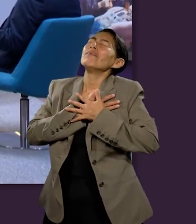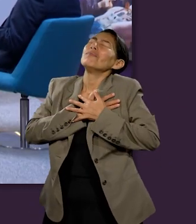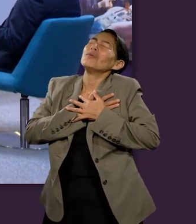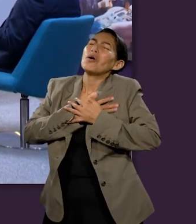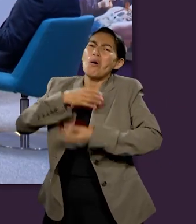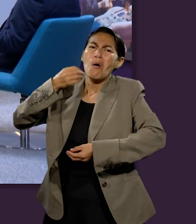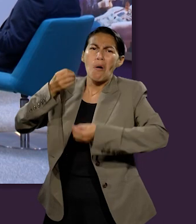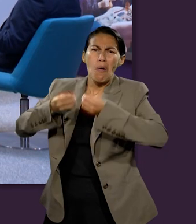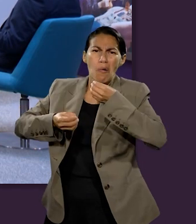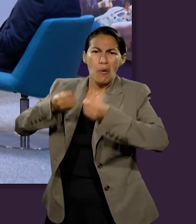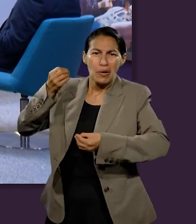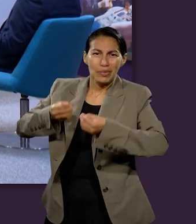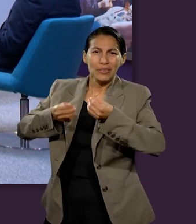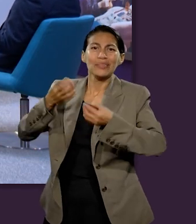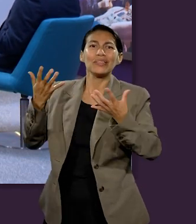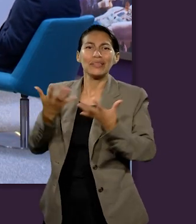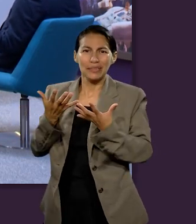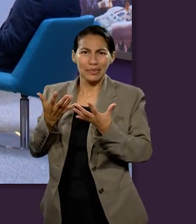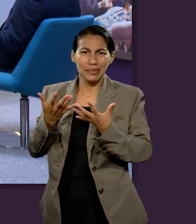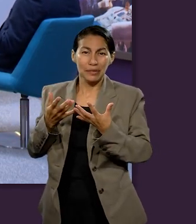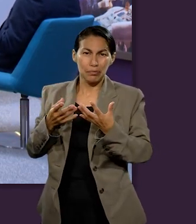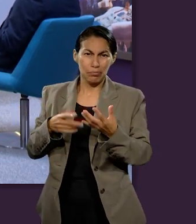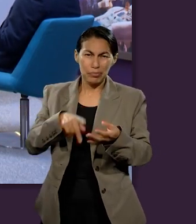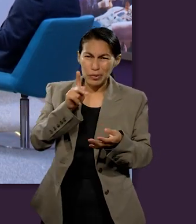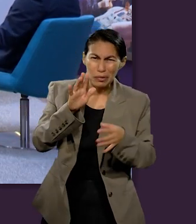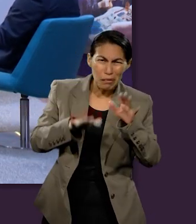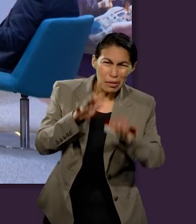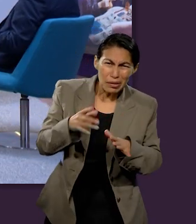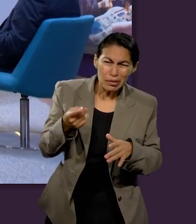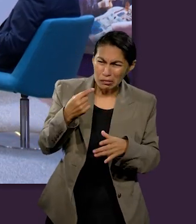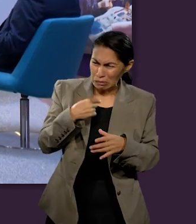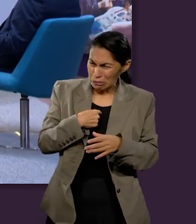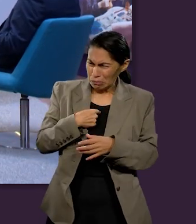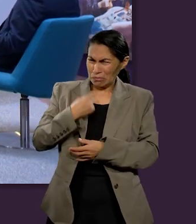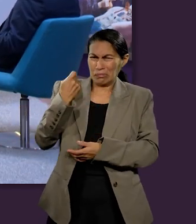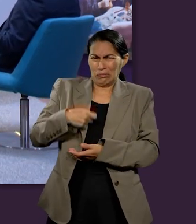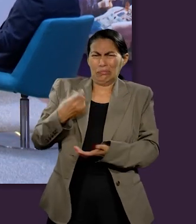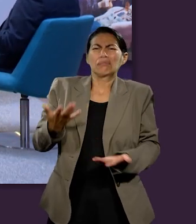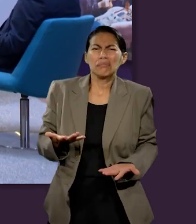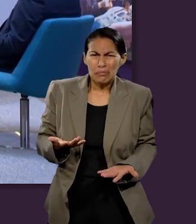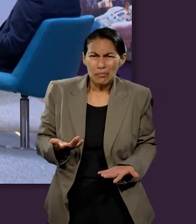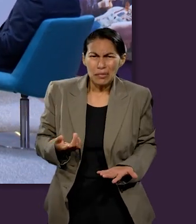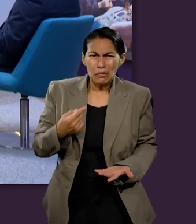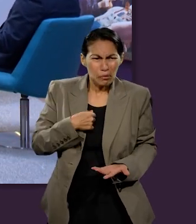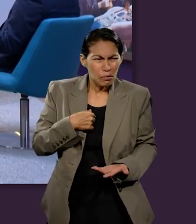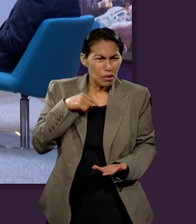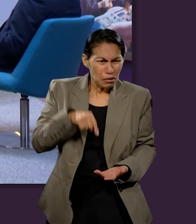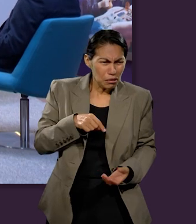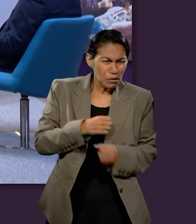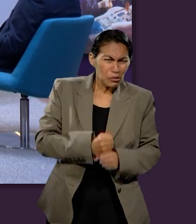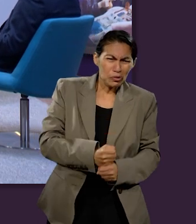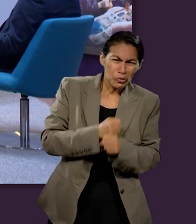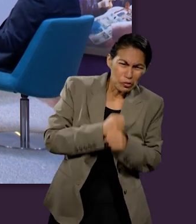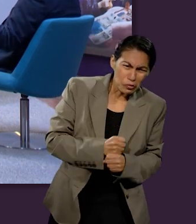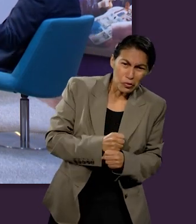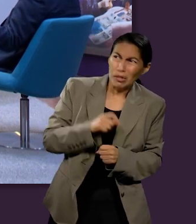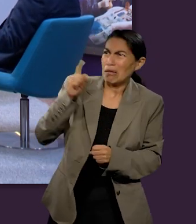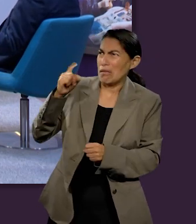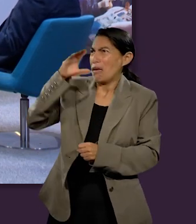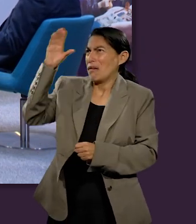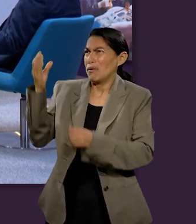pregunta puede persistir y yo ¿qué? yo sigo siendo aquí estando aquí yo sigo sufriendo